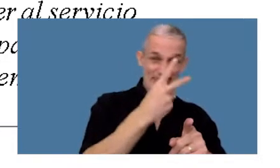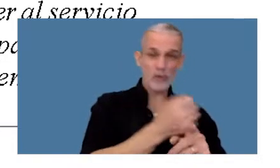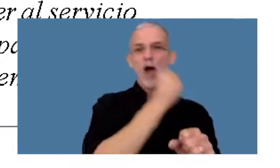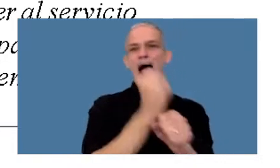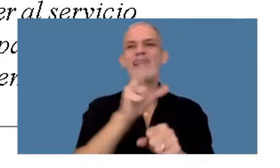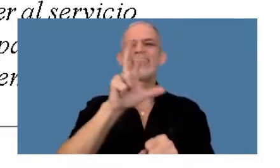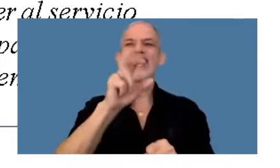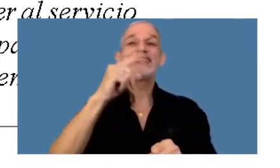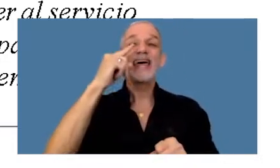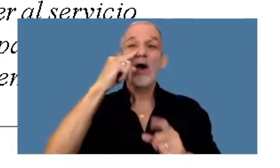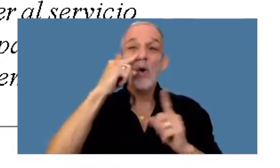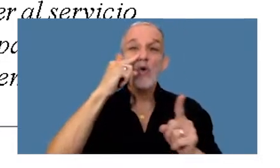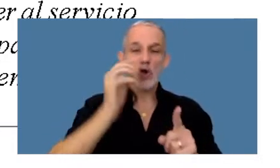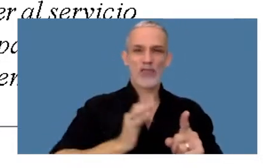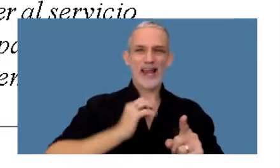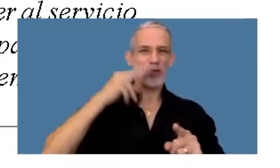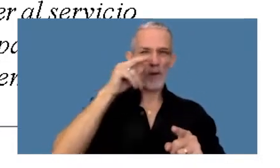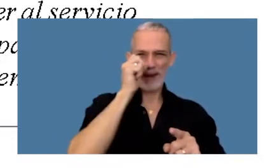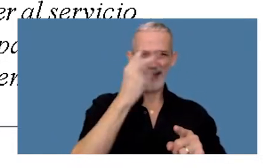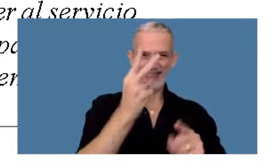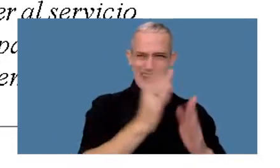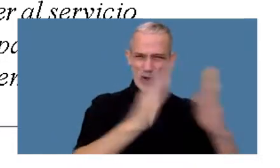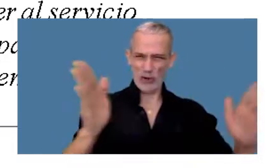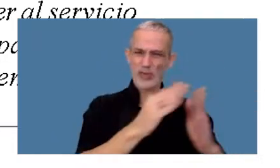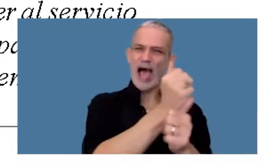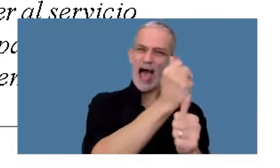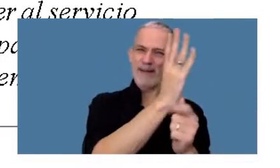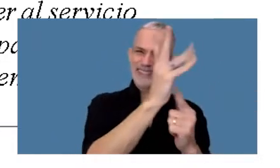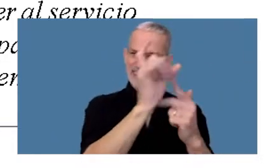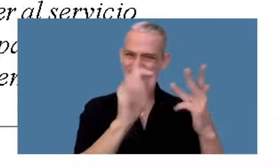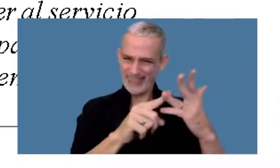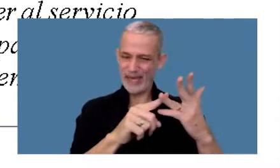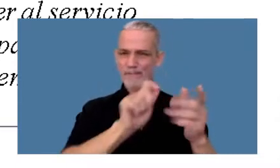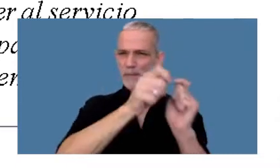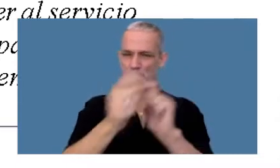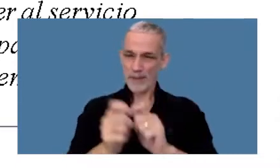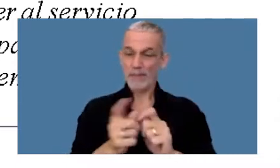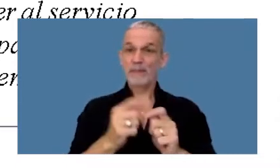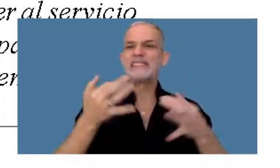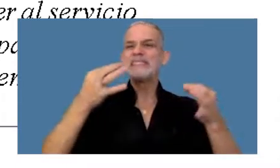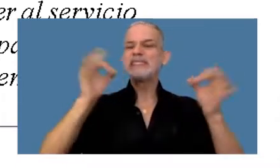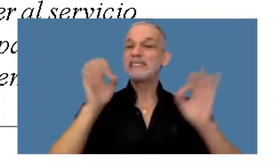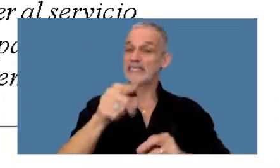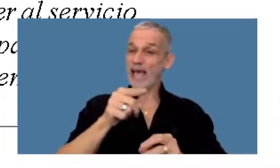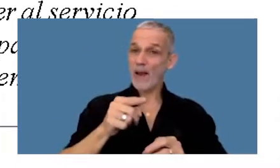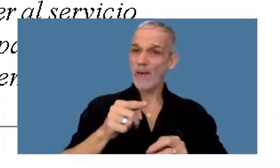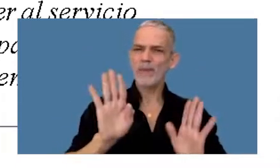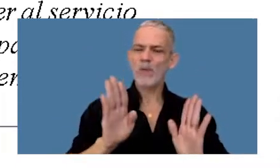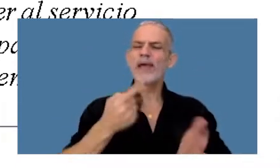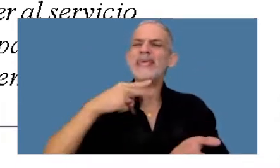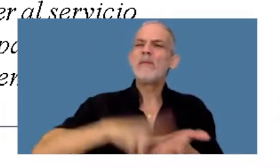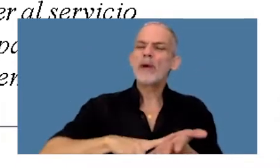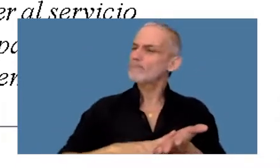30 de junio 2022. Se habilita además una exención en el componente